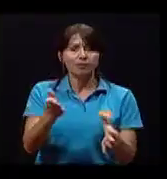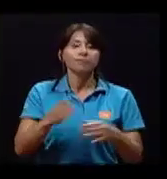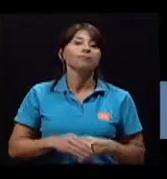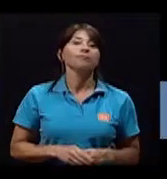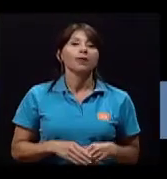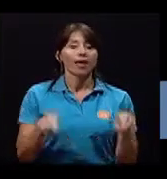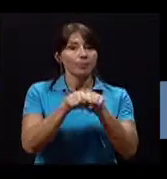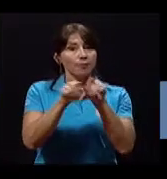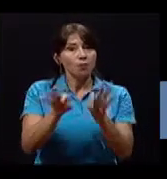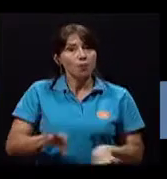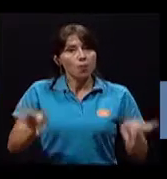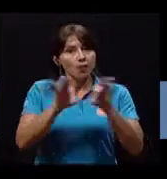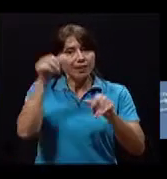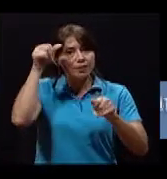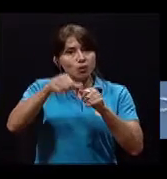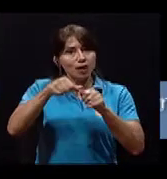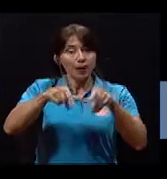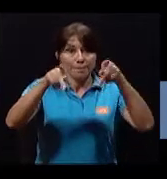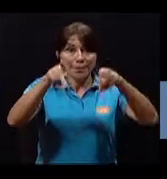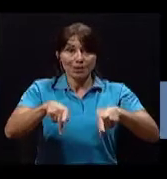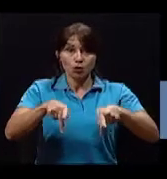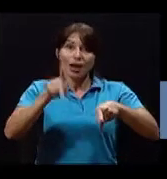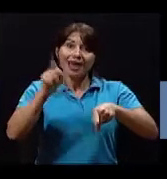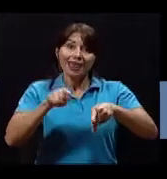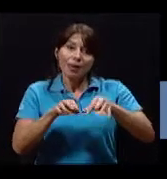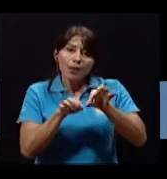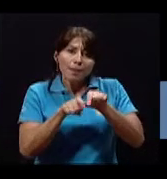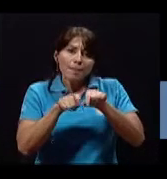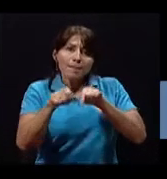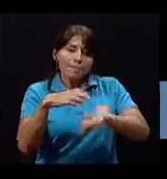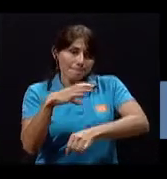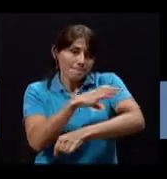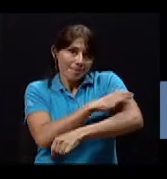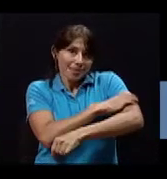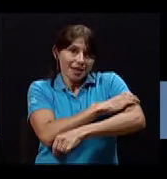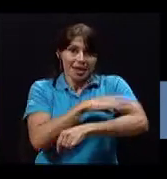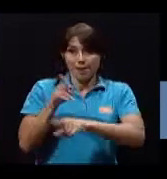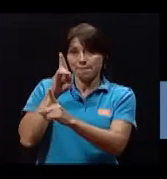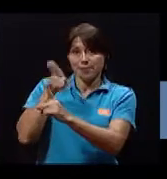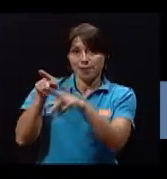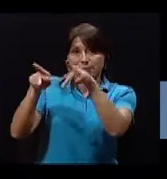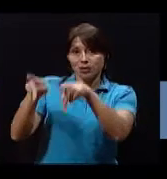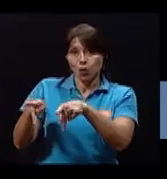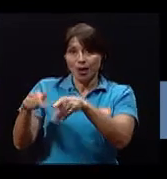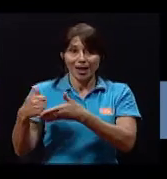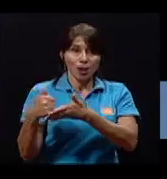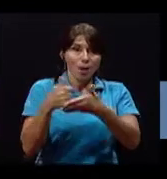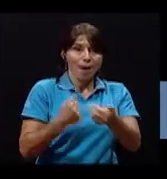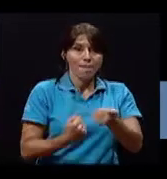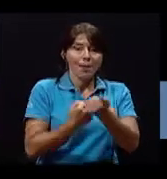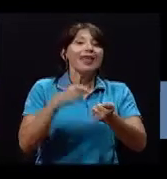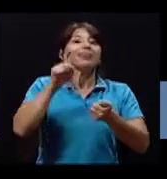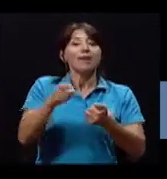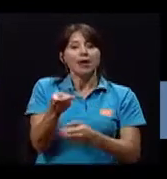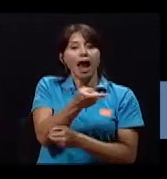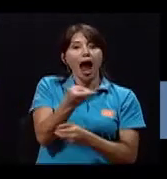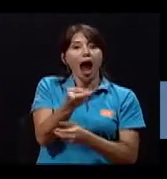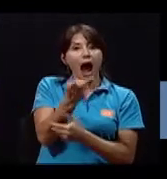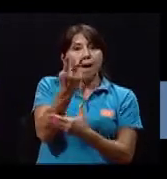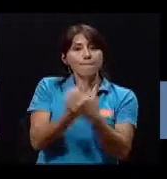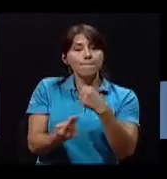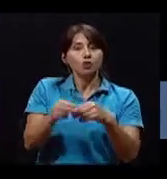También es muy importante recordar que tanto la persona que se va a tomar la presión como la que va a tomar la presión deben estar cómodamente sentados.